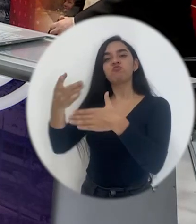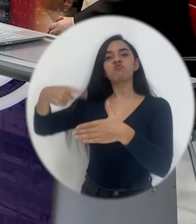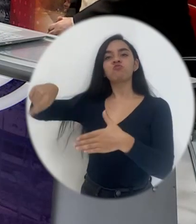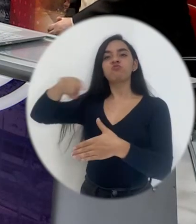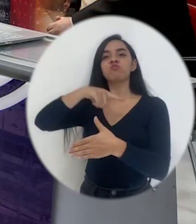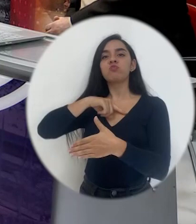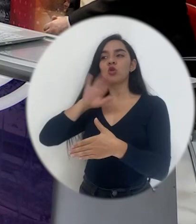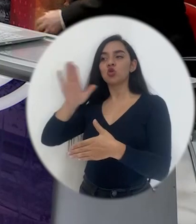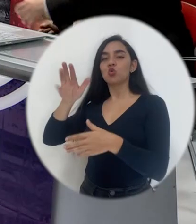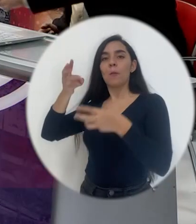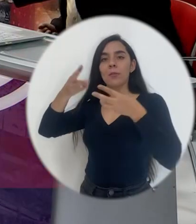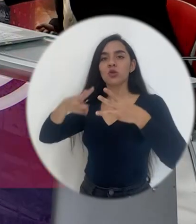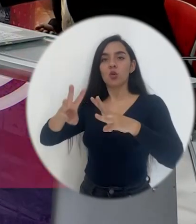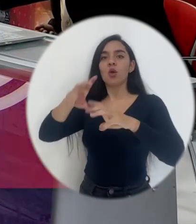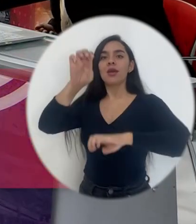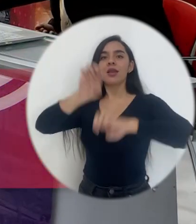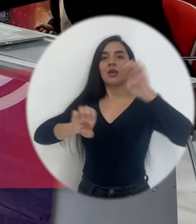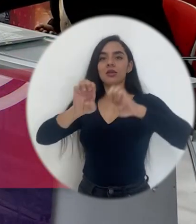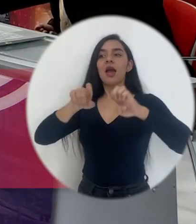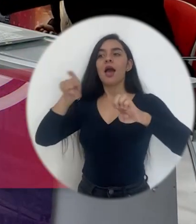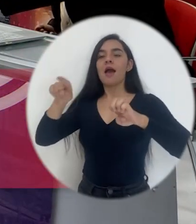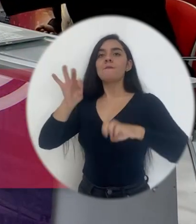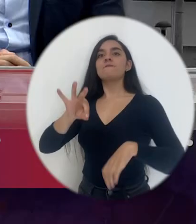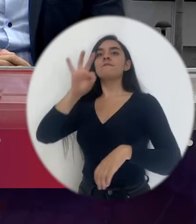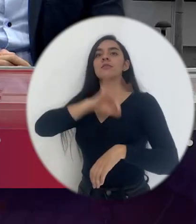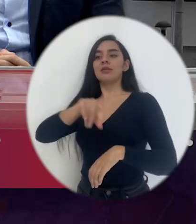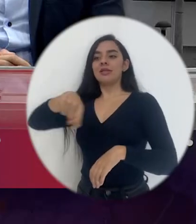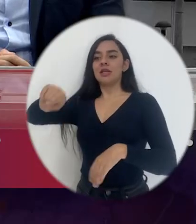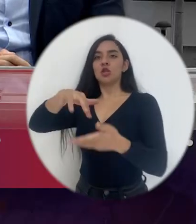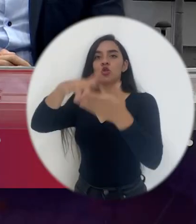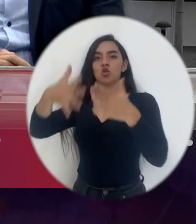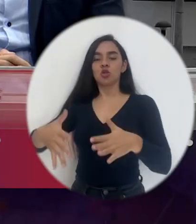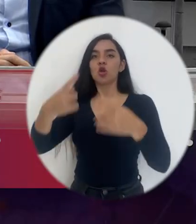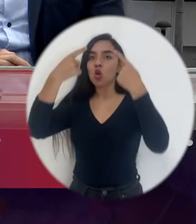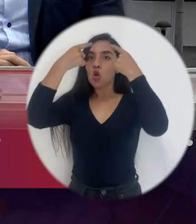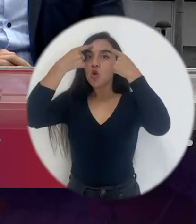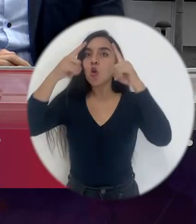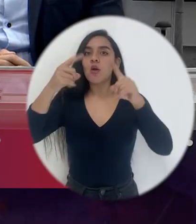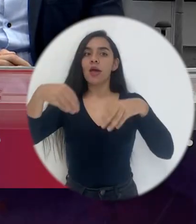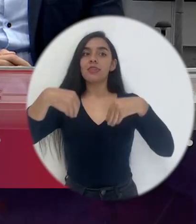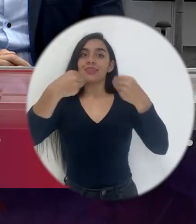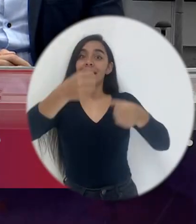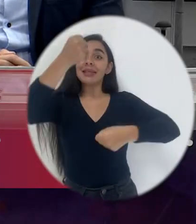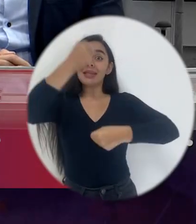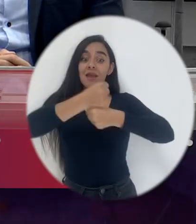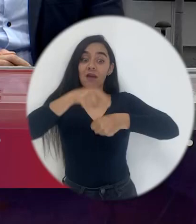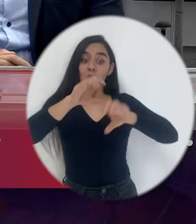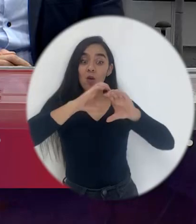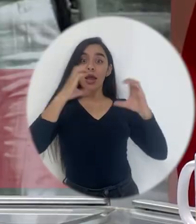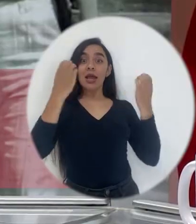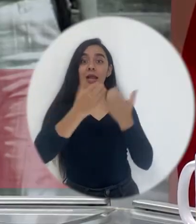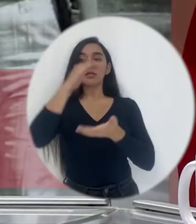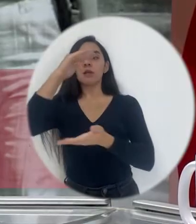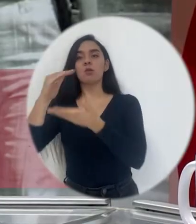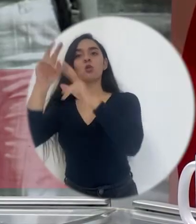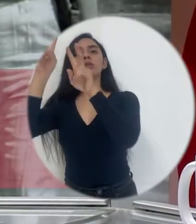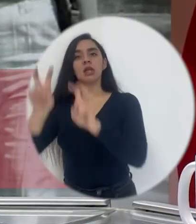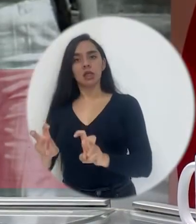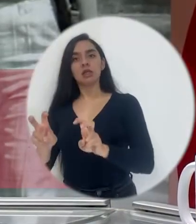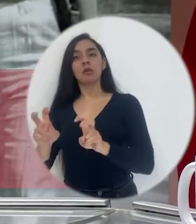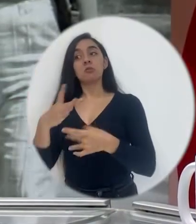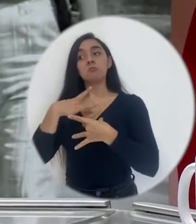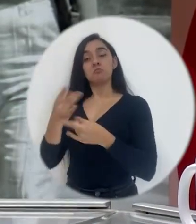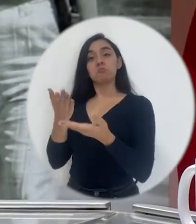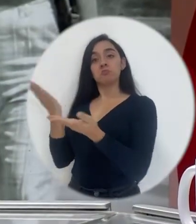compartió cómo la nueva metodología de evaluación favorece que los estudiantes puedan dar más valor al trabajo en clase y